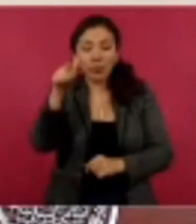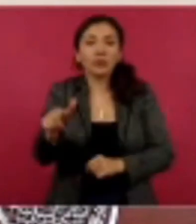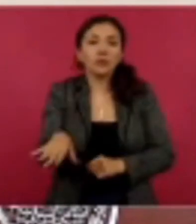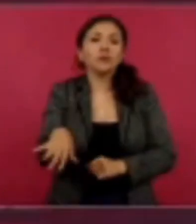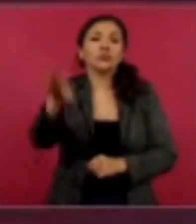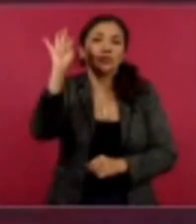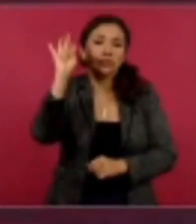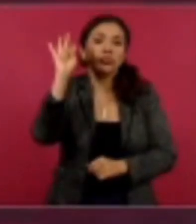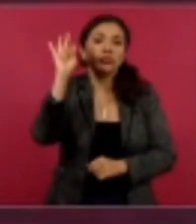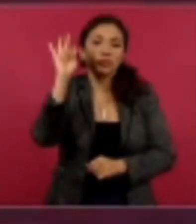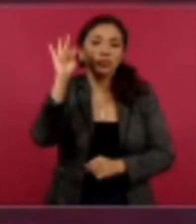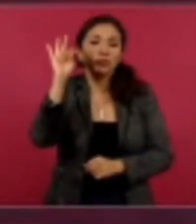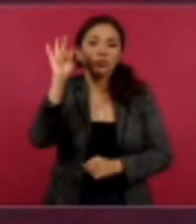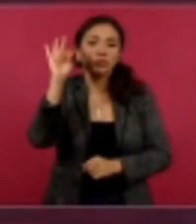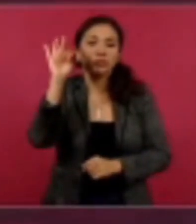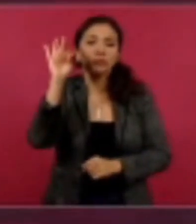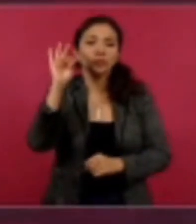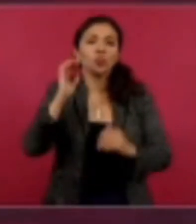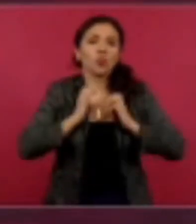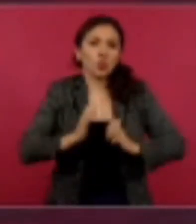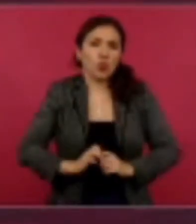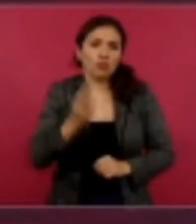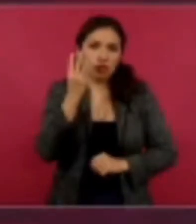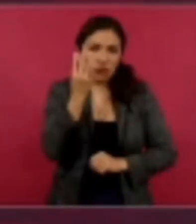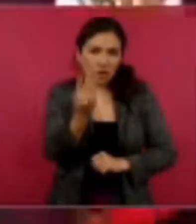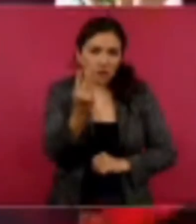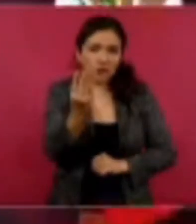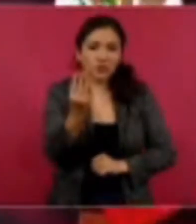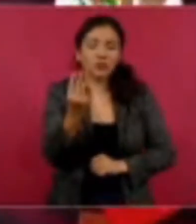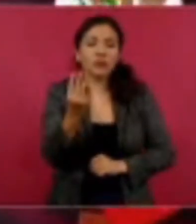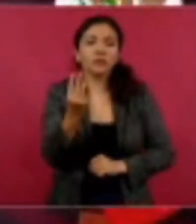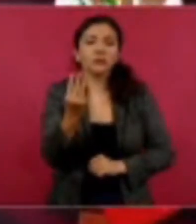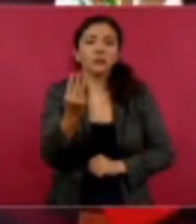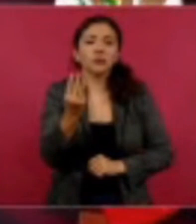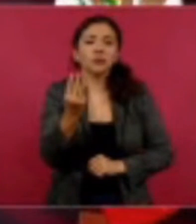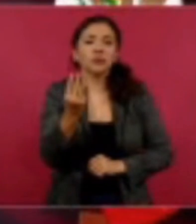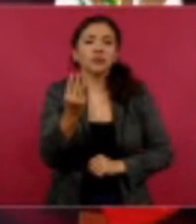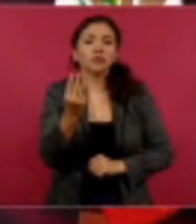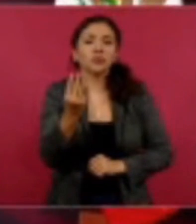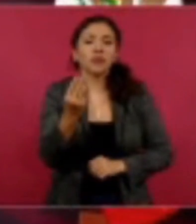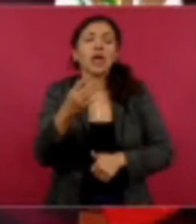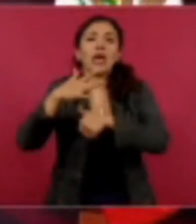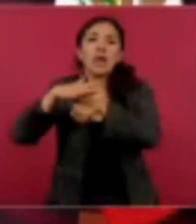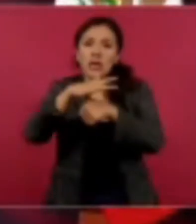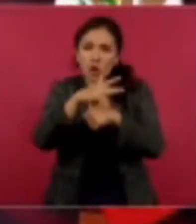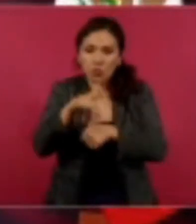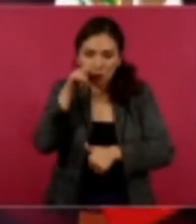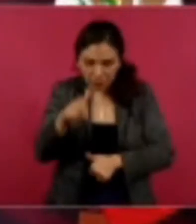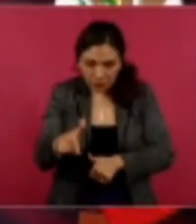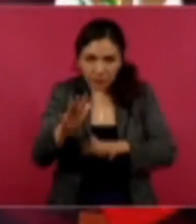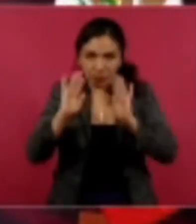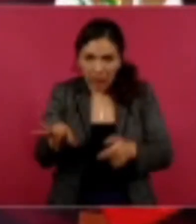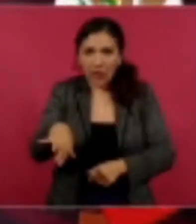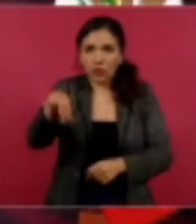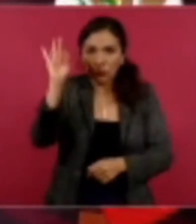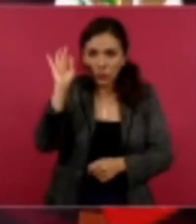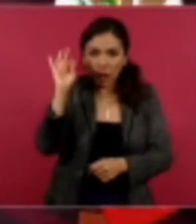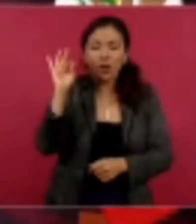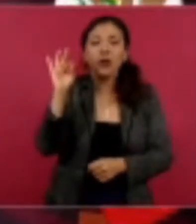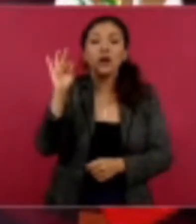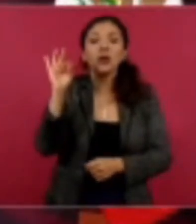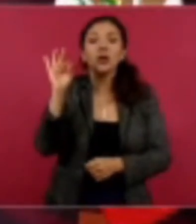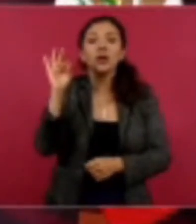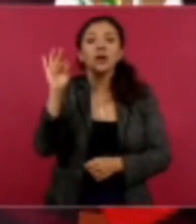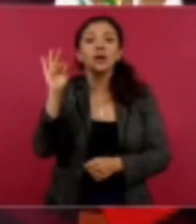a los cuerpos y el helicóptero y